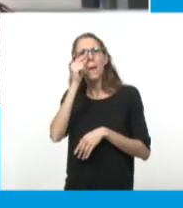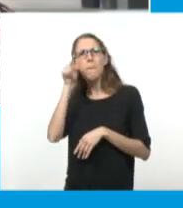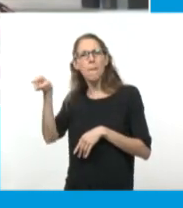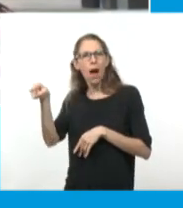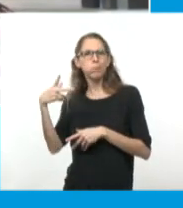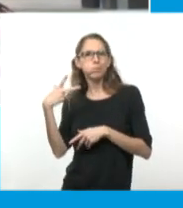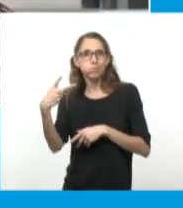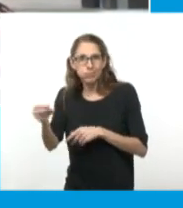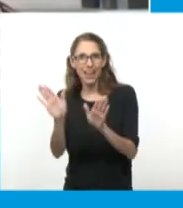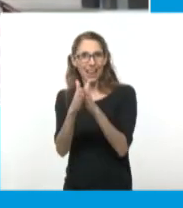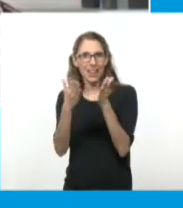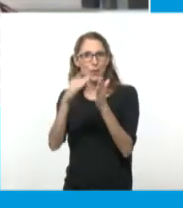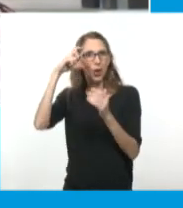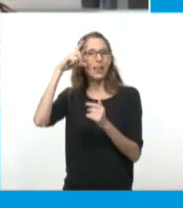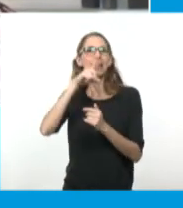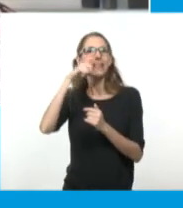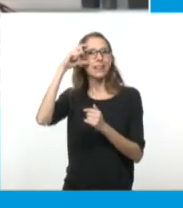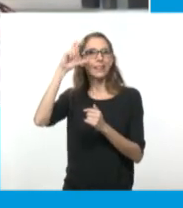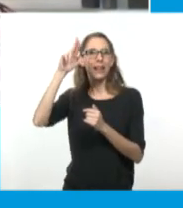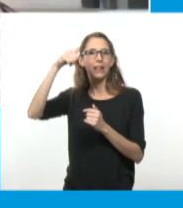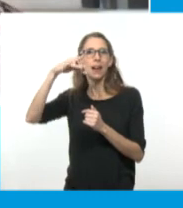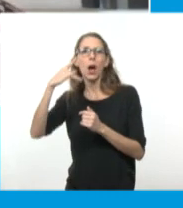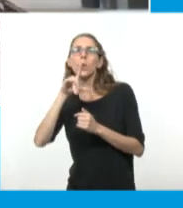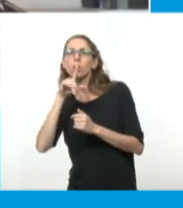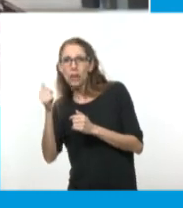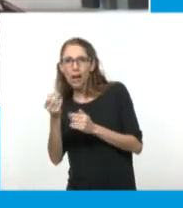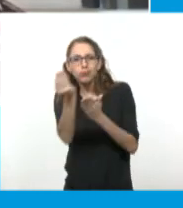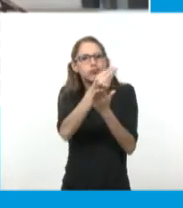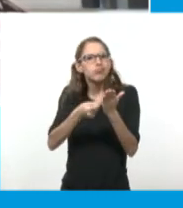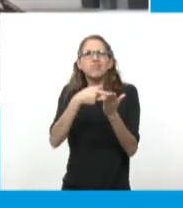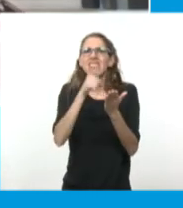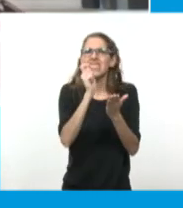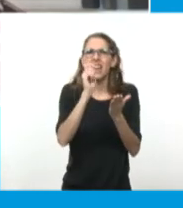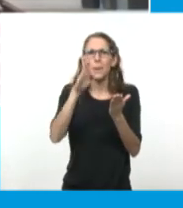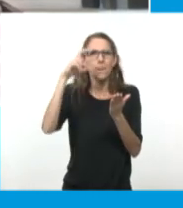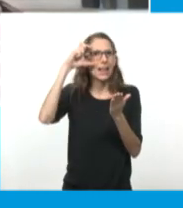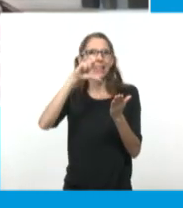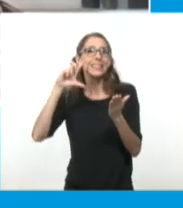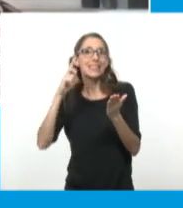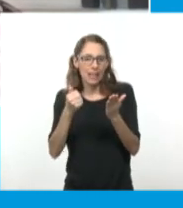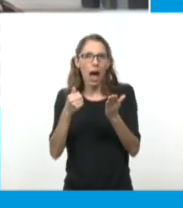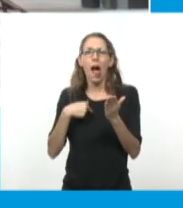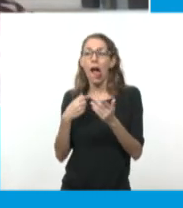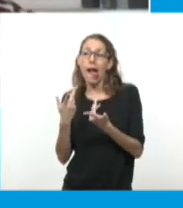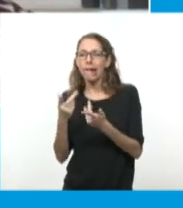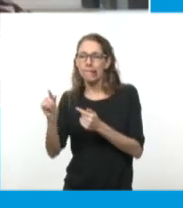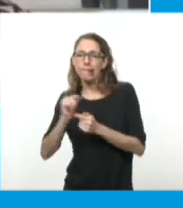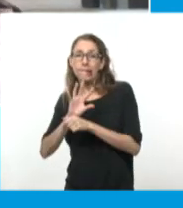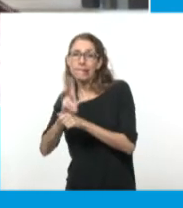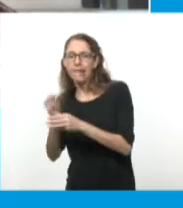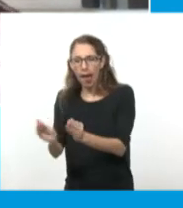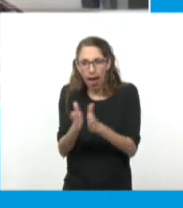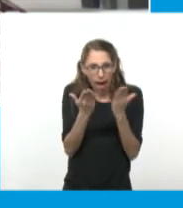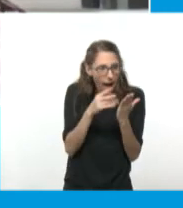edición de la Eternauta de La Urraca, ilustrada por Brescia. Y, bueno, yo se la robé. Me robaba muchas cosas,